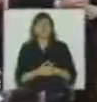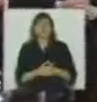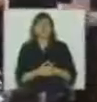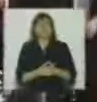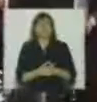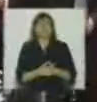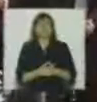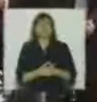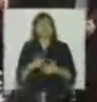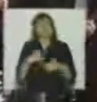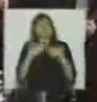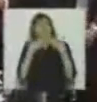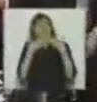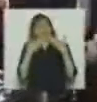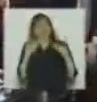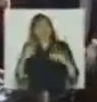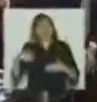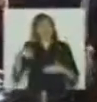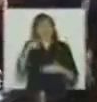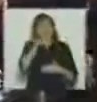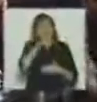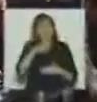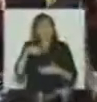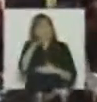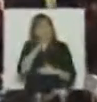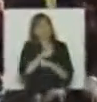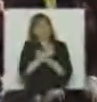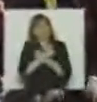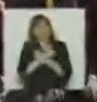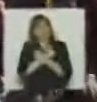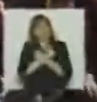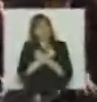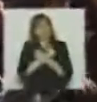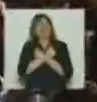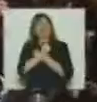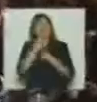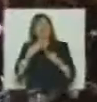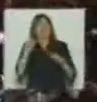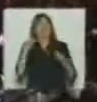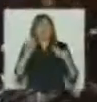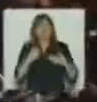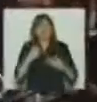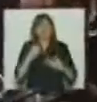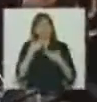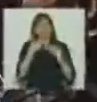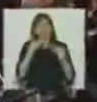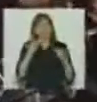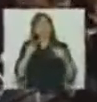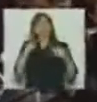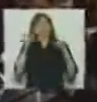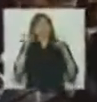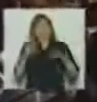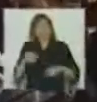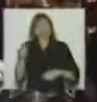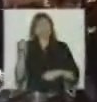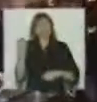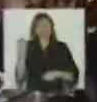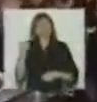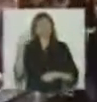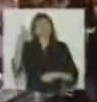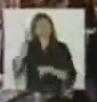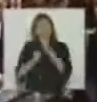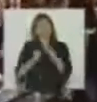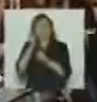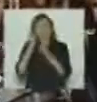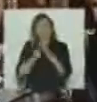quiero agradecerles todas las muestras de cariño y de afecto como también ayer recibí en la ciudad de